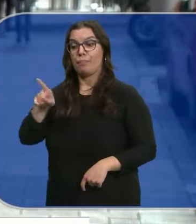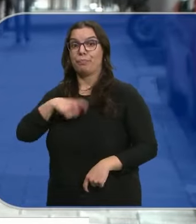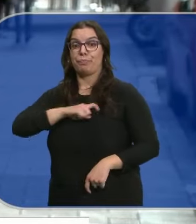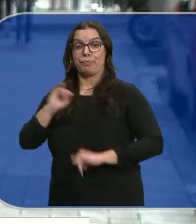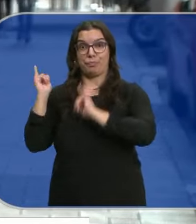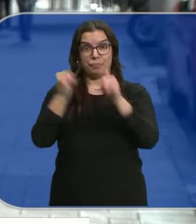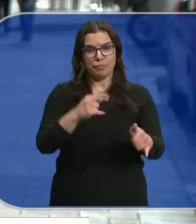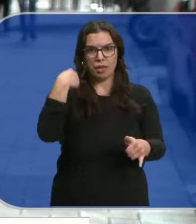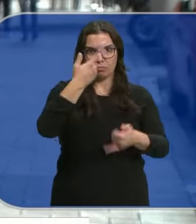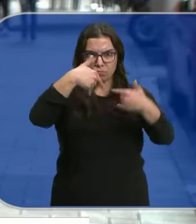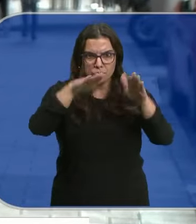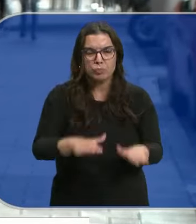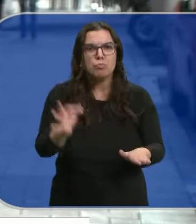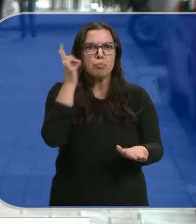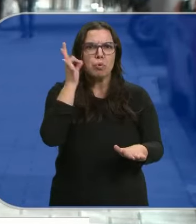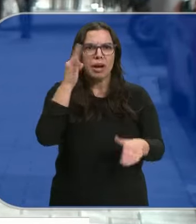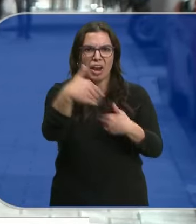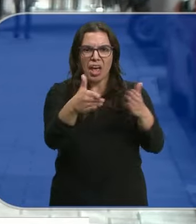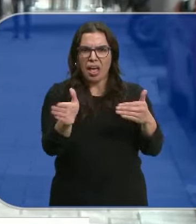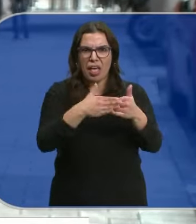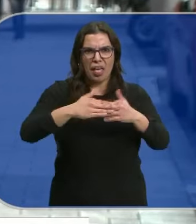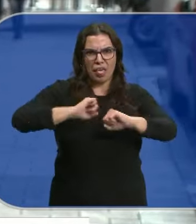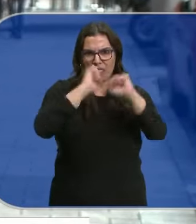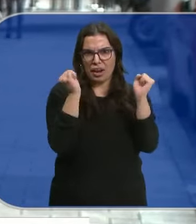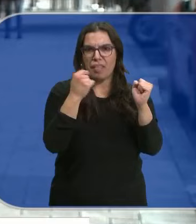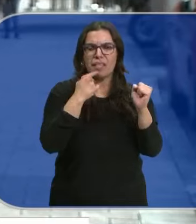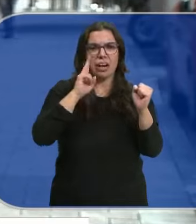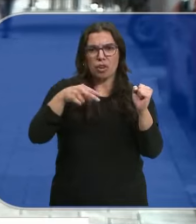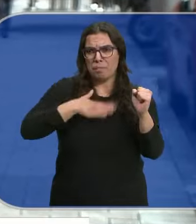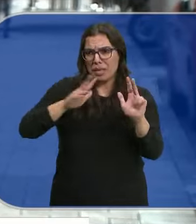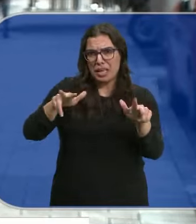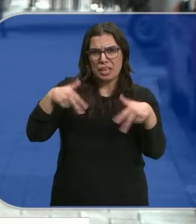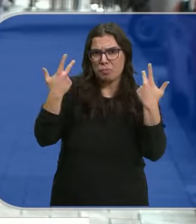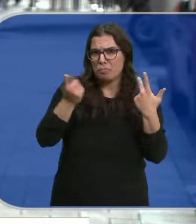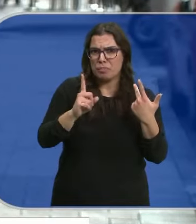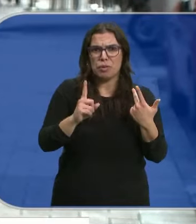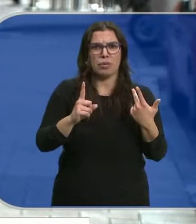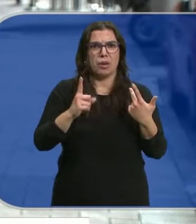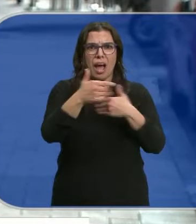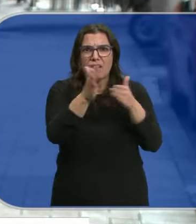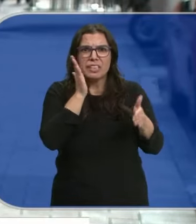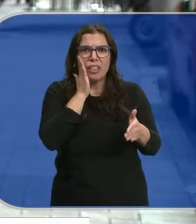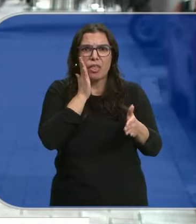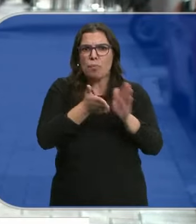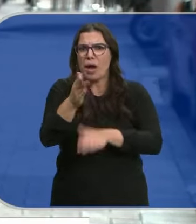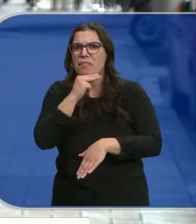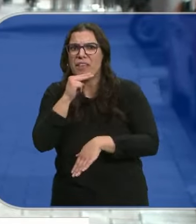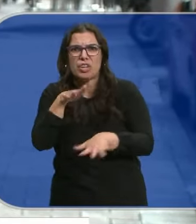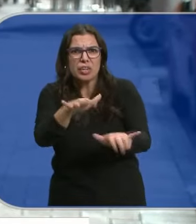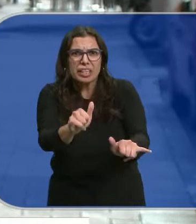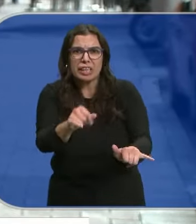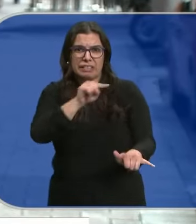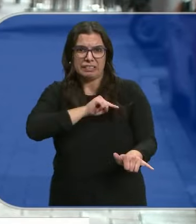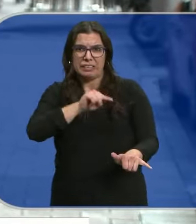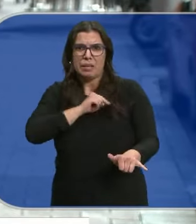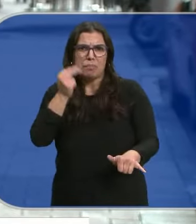domicilio Encontraron a la mujer encerrada Ella misma reconoció Que su hijo no le permitía salir de la habitación Ni siquiera para ir al baño Y que